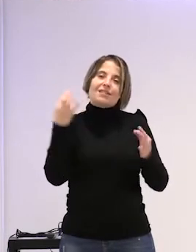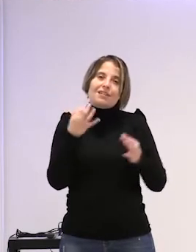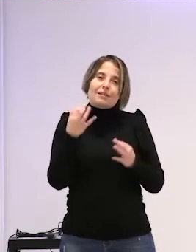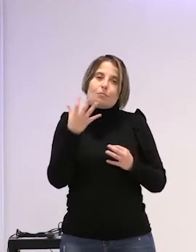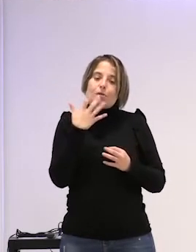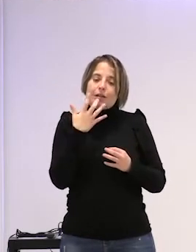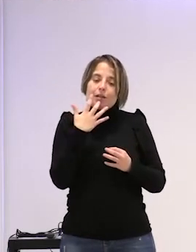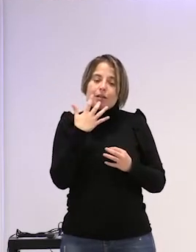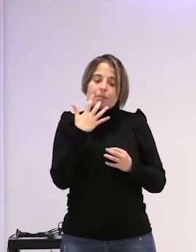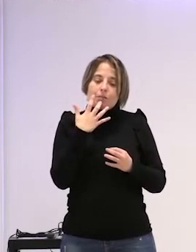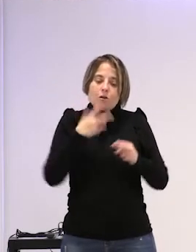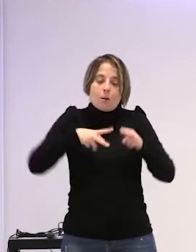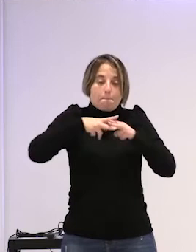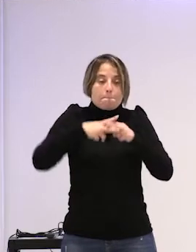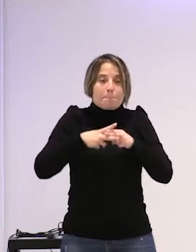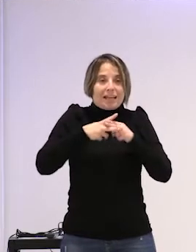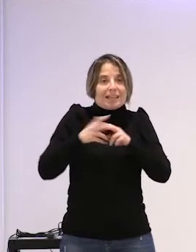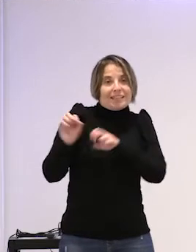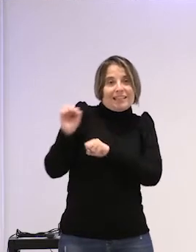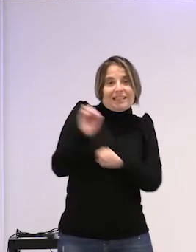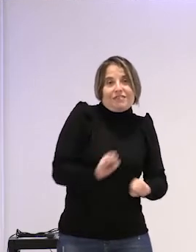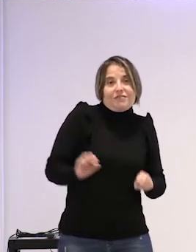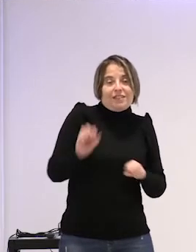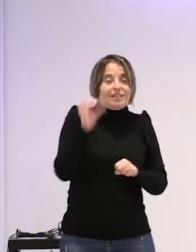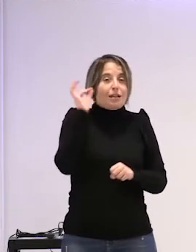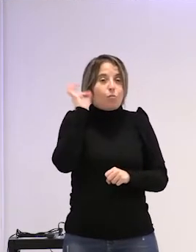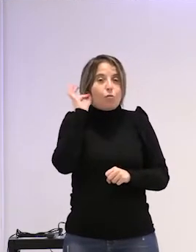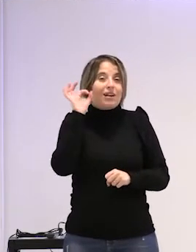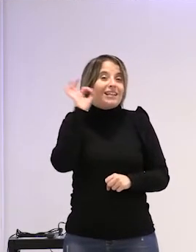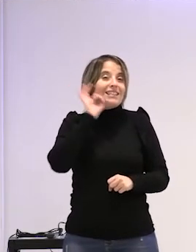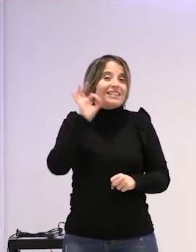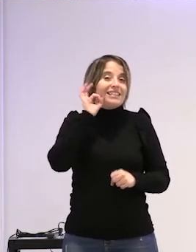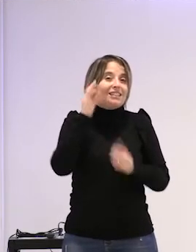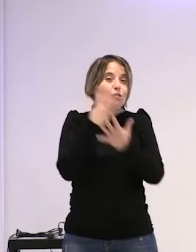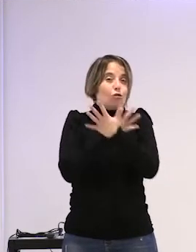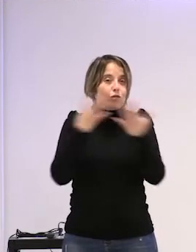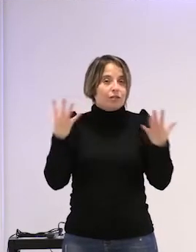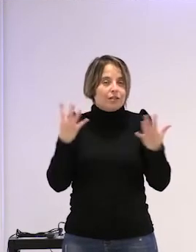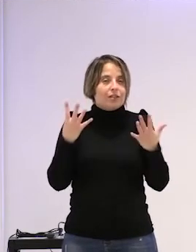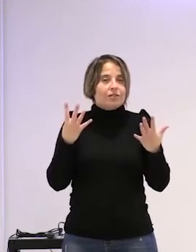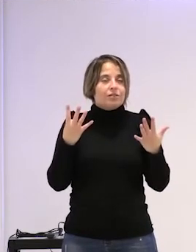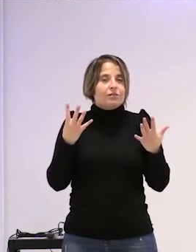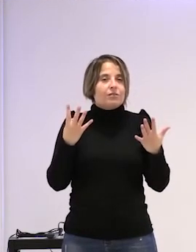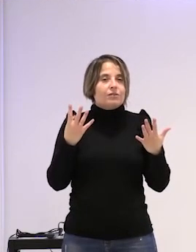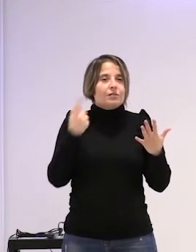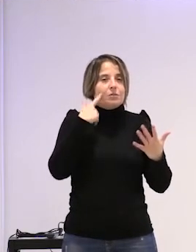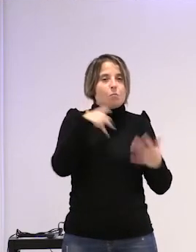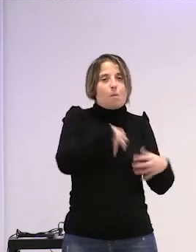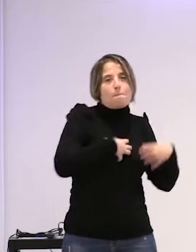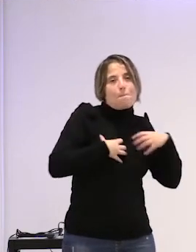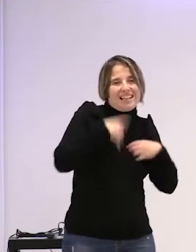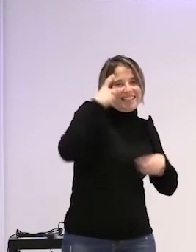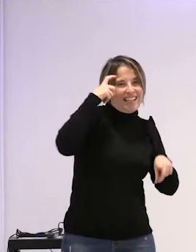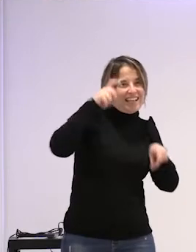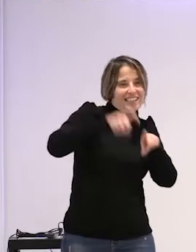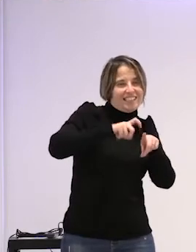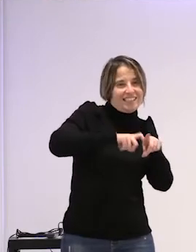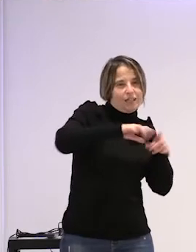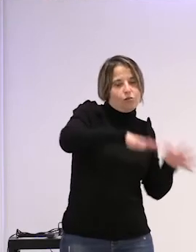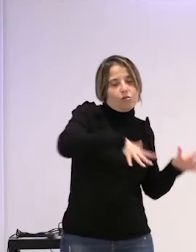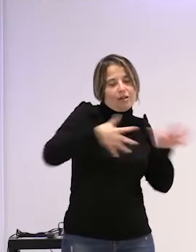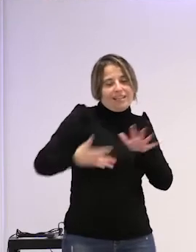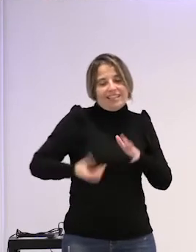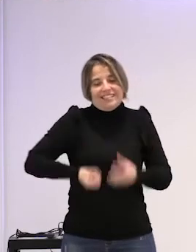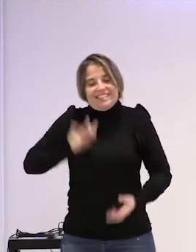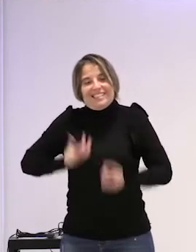un mecanismo de defensa de las mujeres del siglo XIX que él trataba era la conversión del malestar psíquico en síntoma